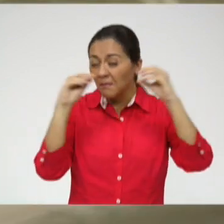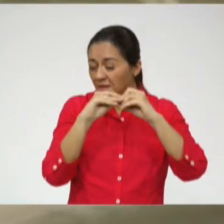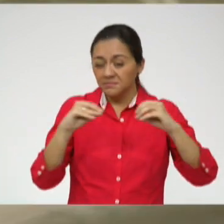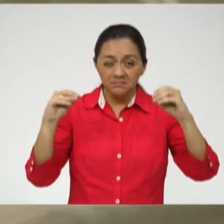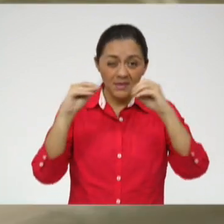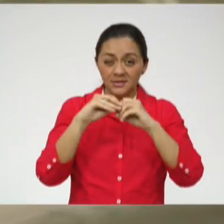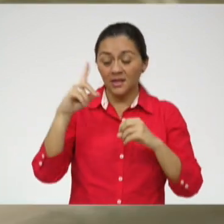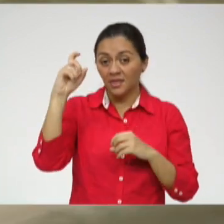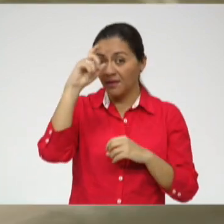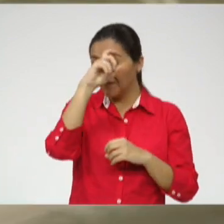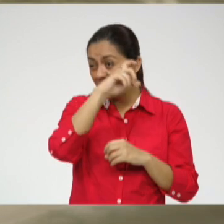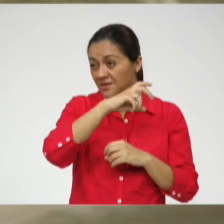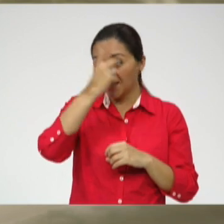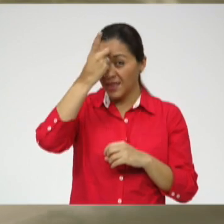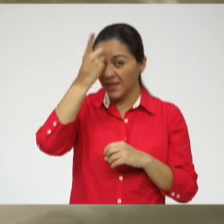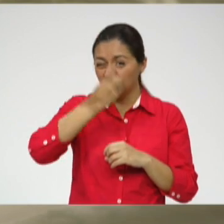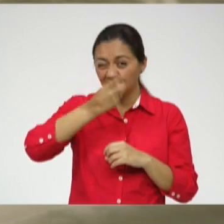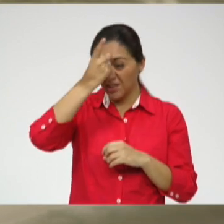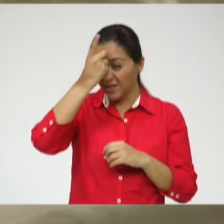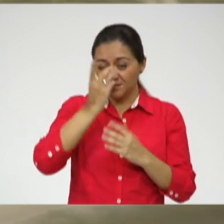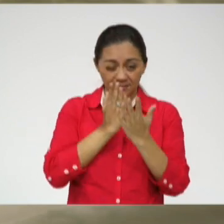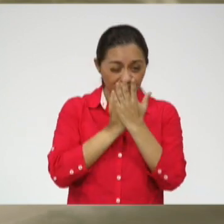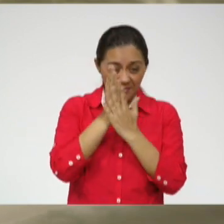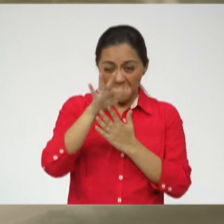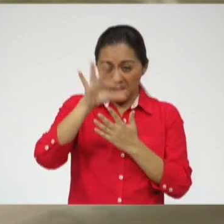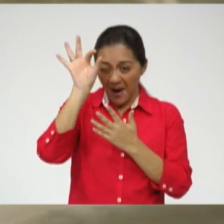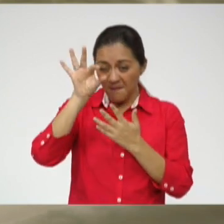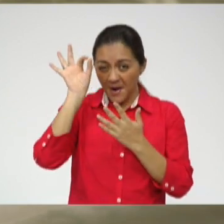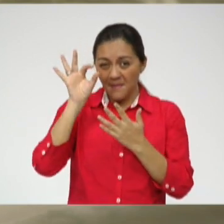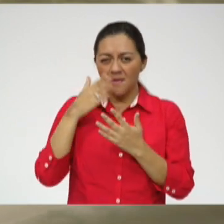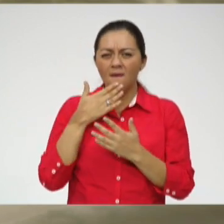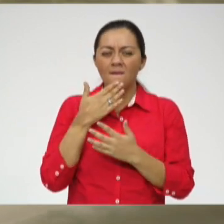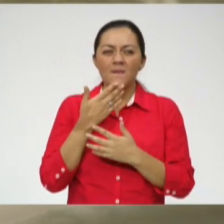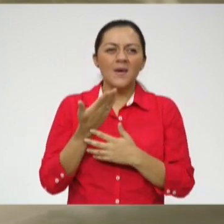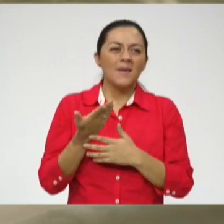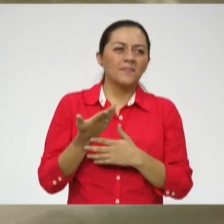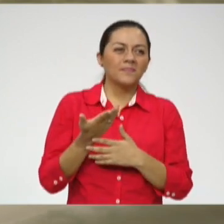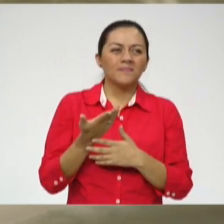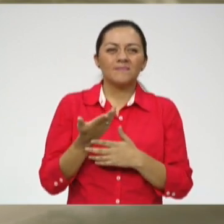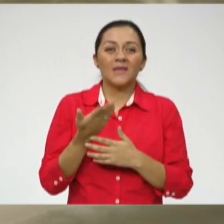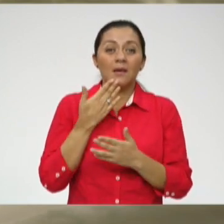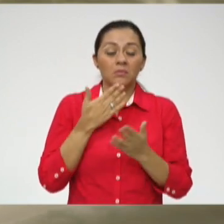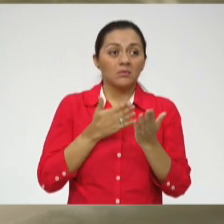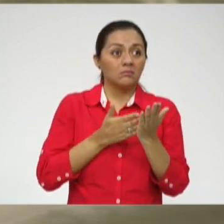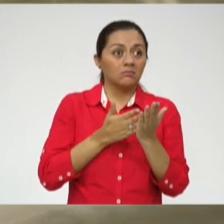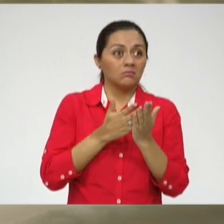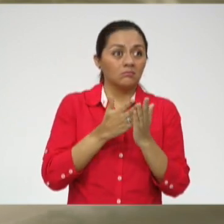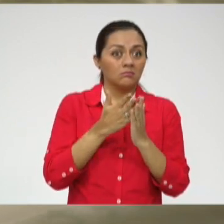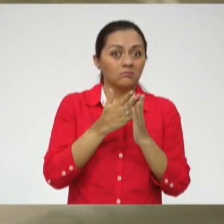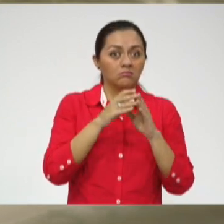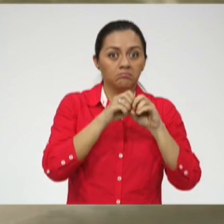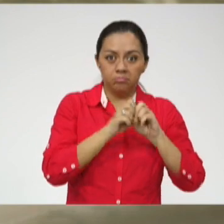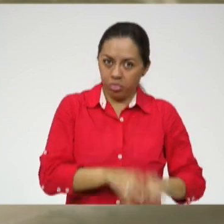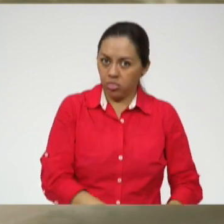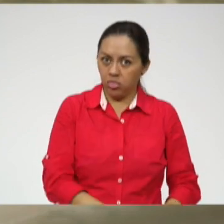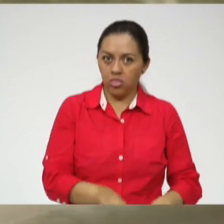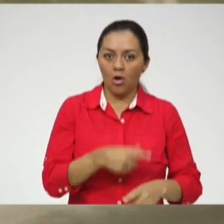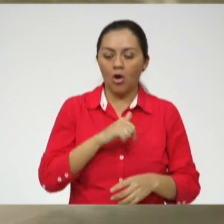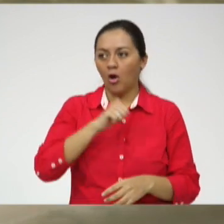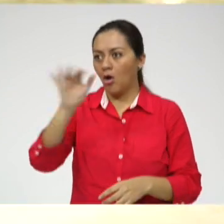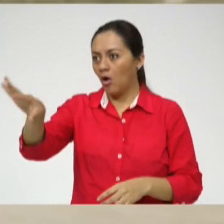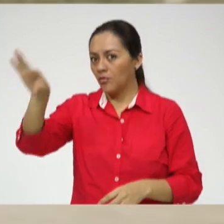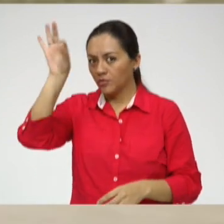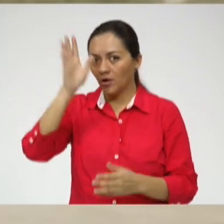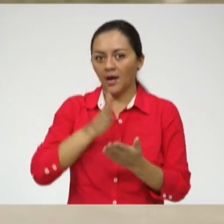o tomar decisiones serían tal vez que no pueda con la carrera, con lo que yo siempre quise y me tocaría escoger